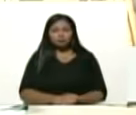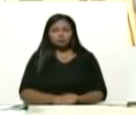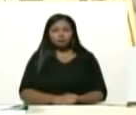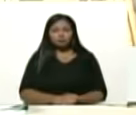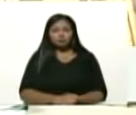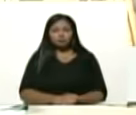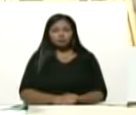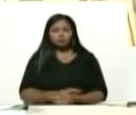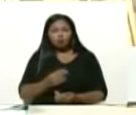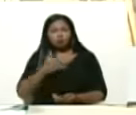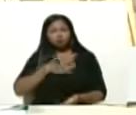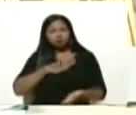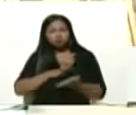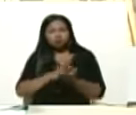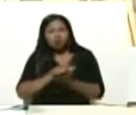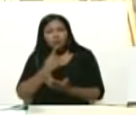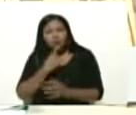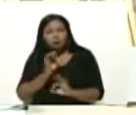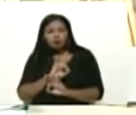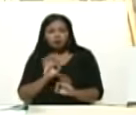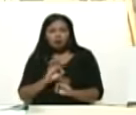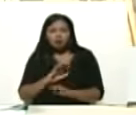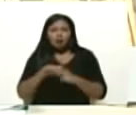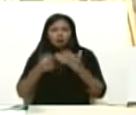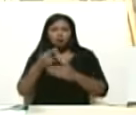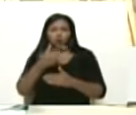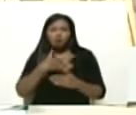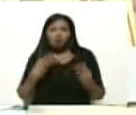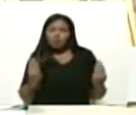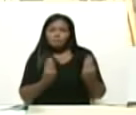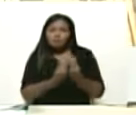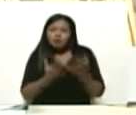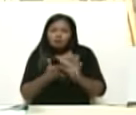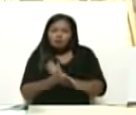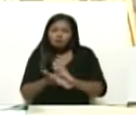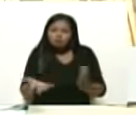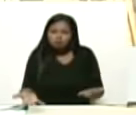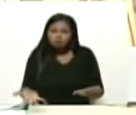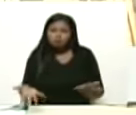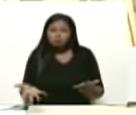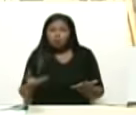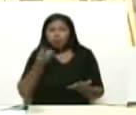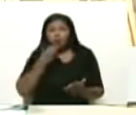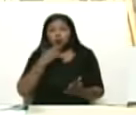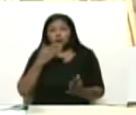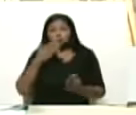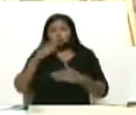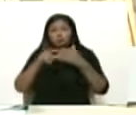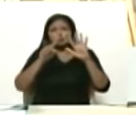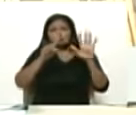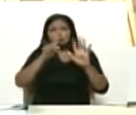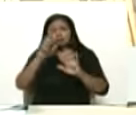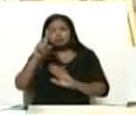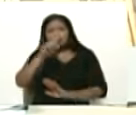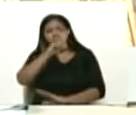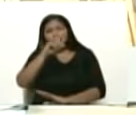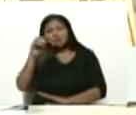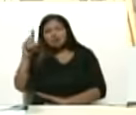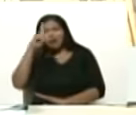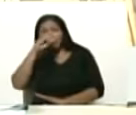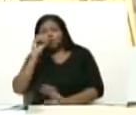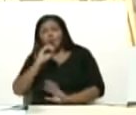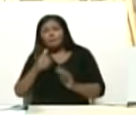comandante no diga eso bueno y hasta cuando tú quieres que los acompañe bueno pase los cien años o más no, no